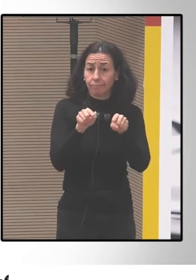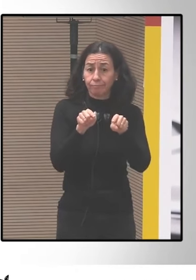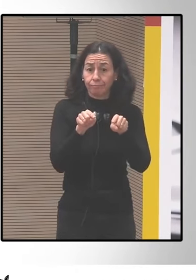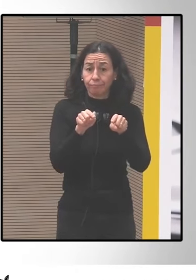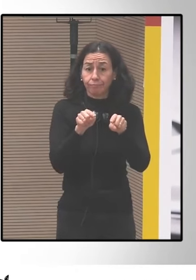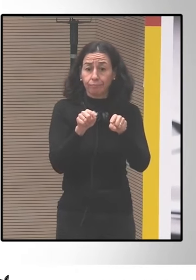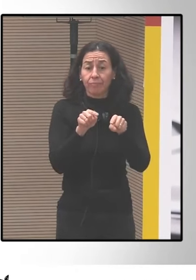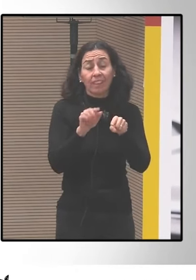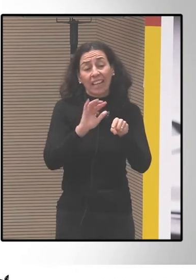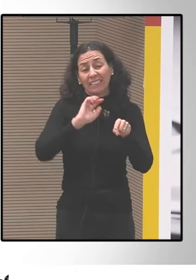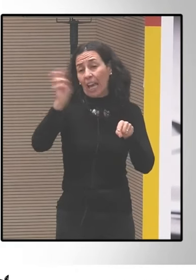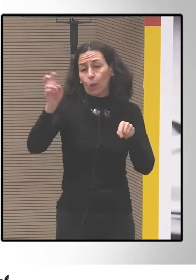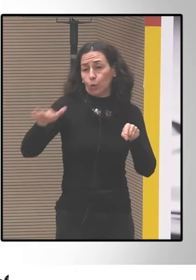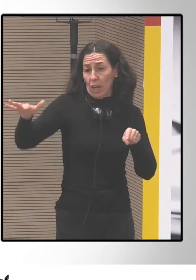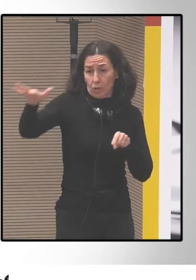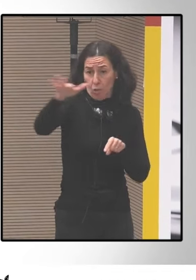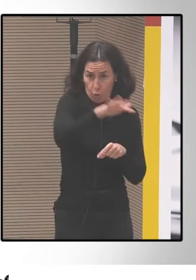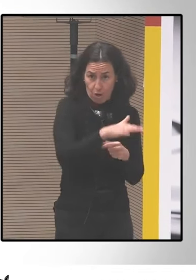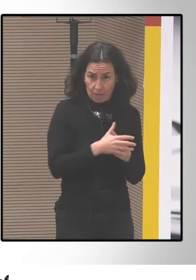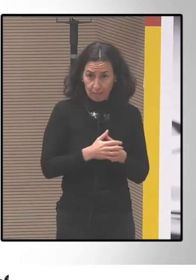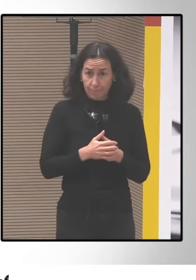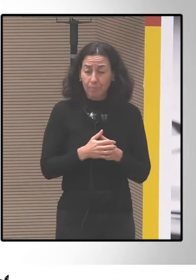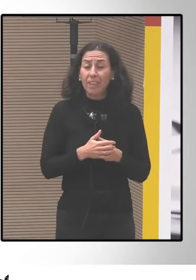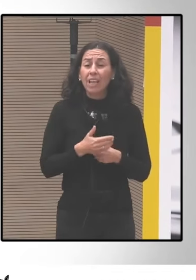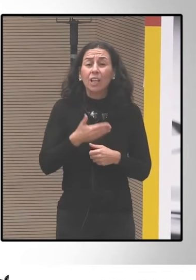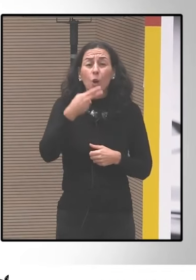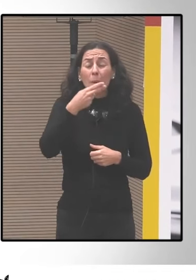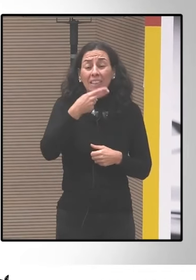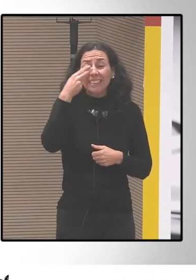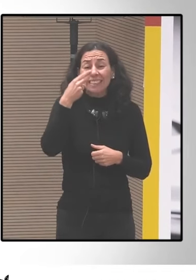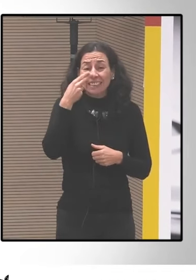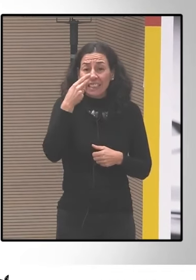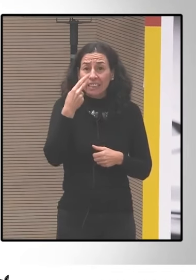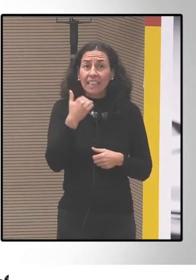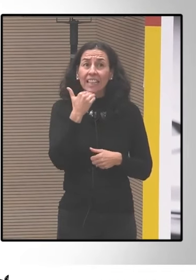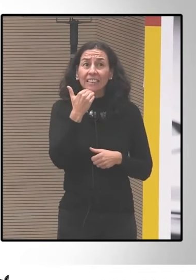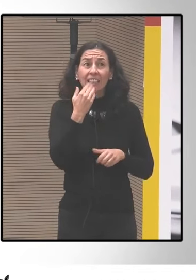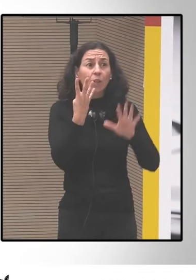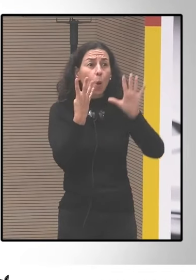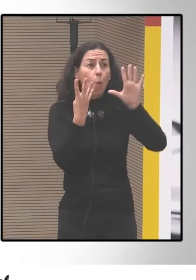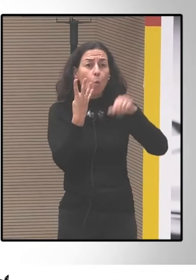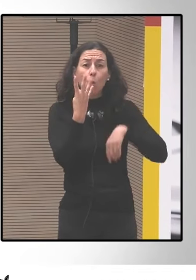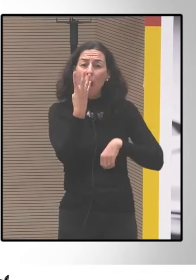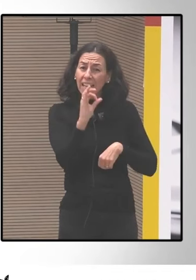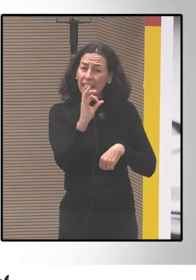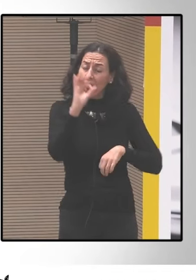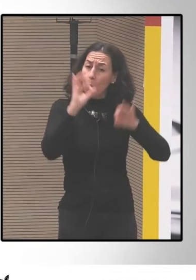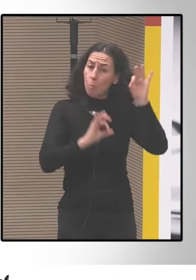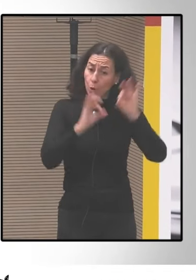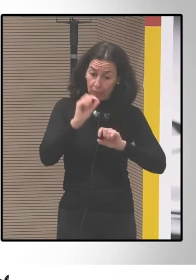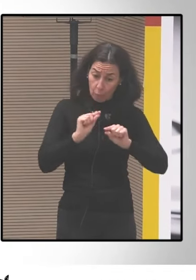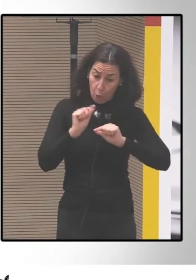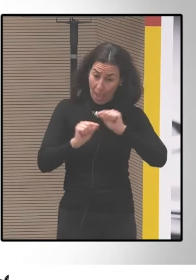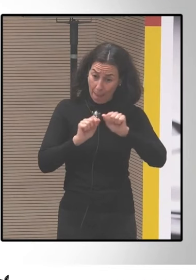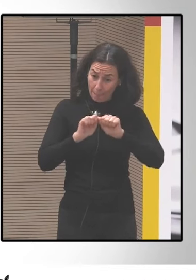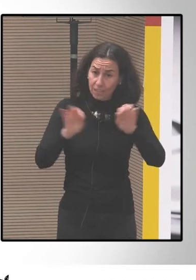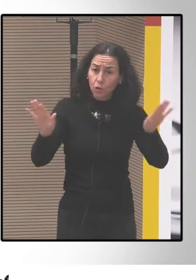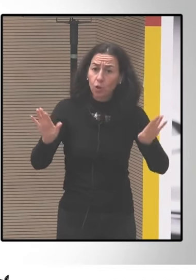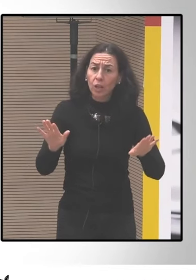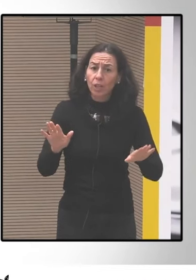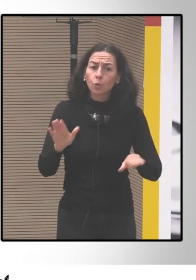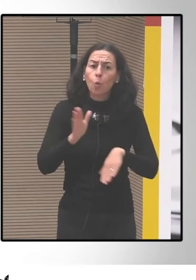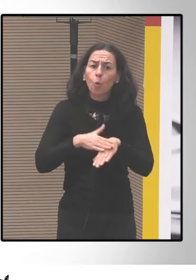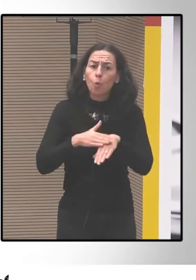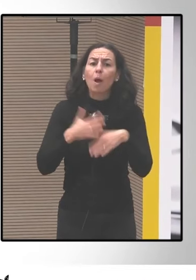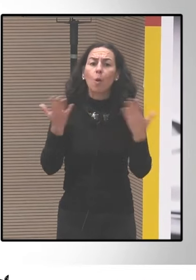otras geografías básicamente sin embargo es interesante saber que cerca del 40% de nuestras emisiones viene por la deforestación